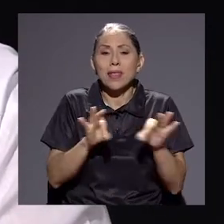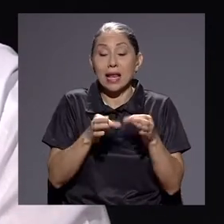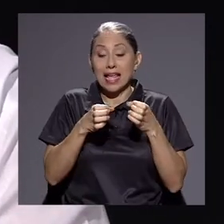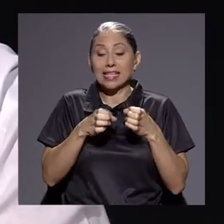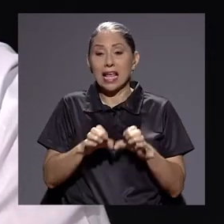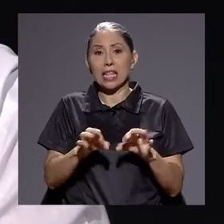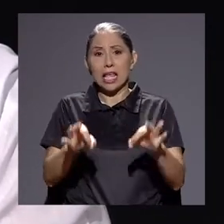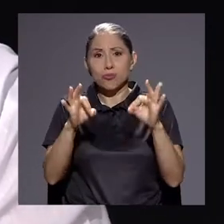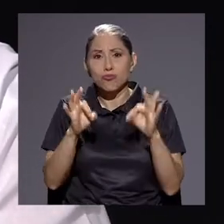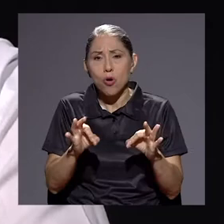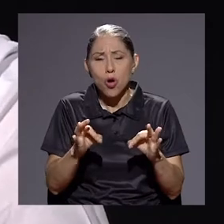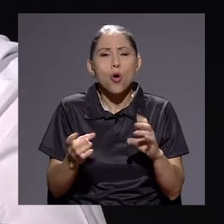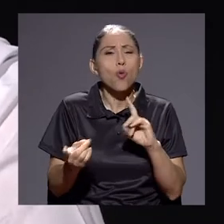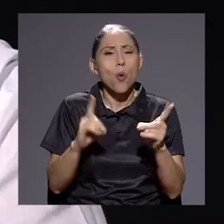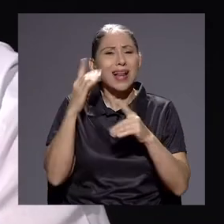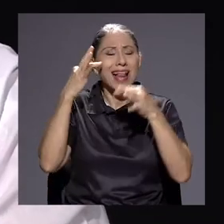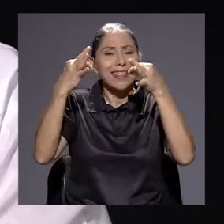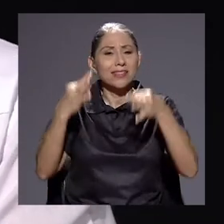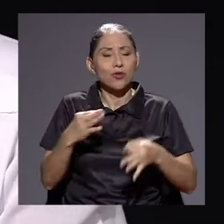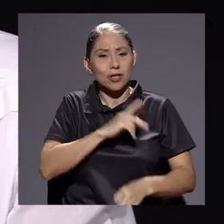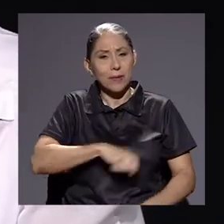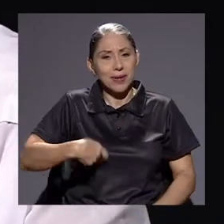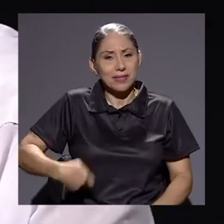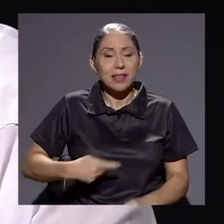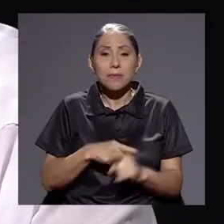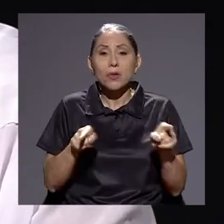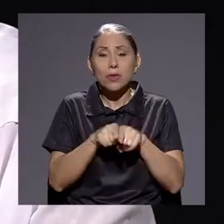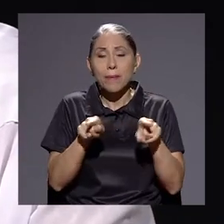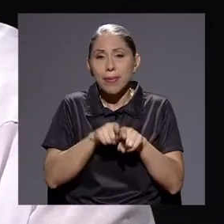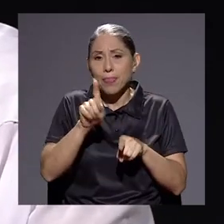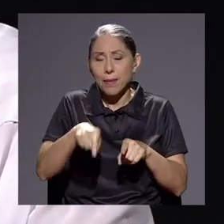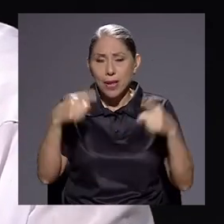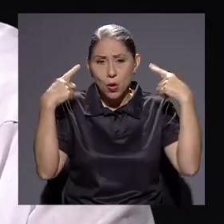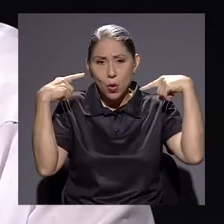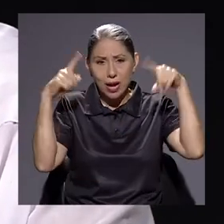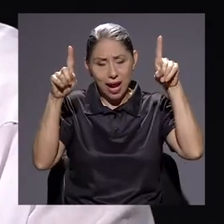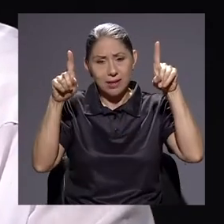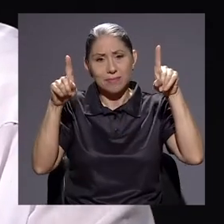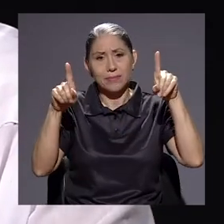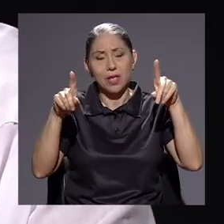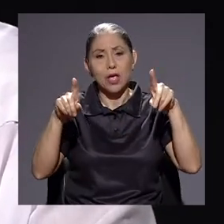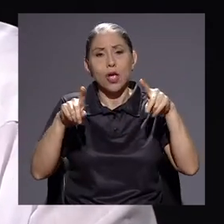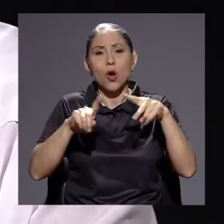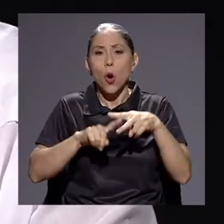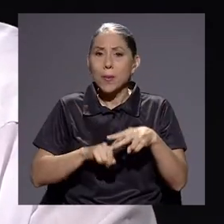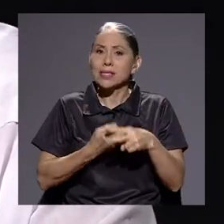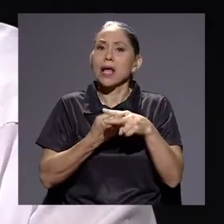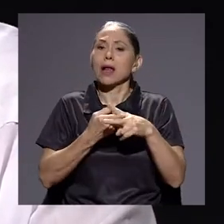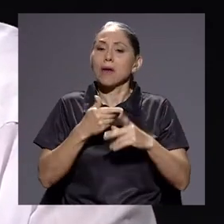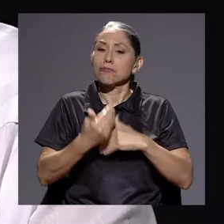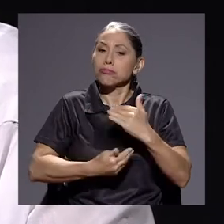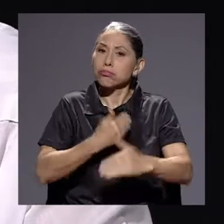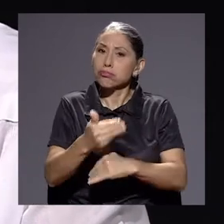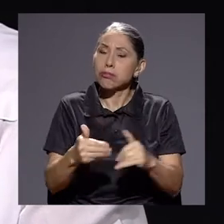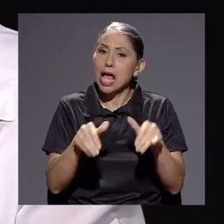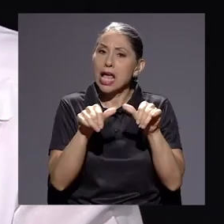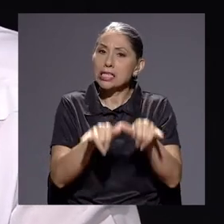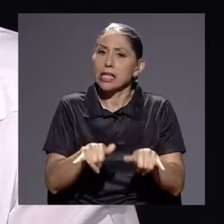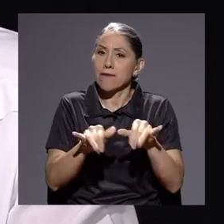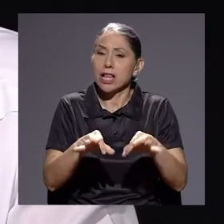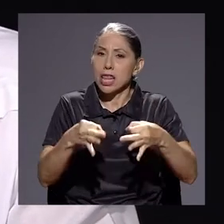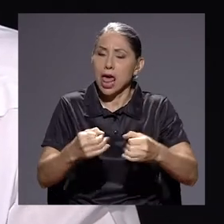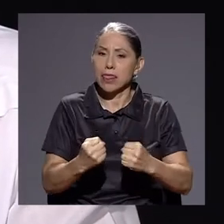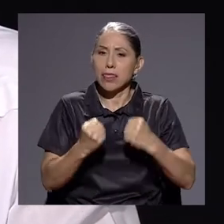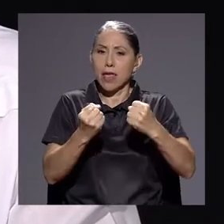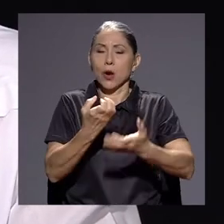decisiones del presidente alrededor de eso. Pero también pasa porque hay que lograr comenzar a salir con estabilidad económica, pero sin